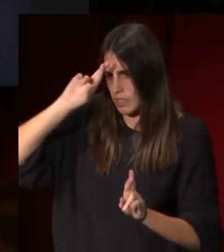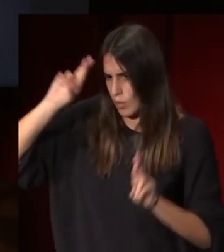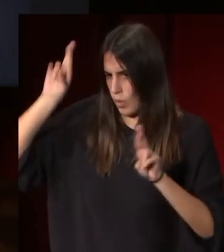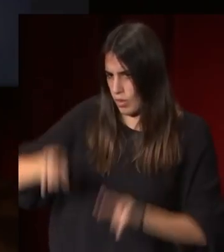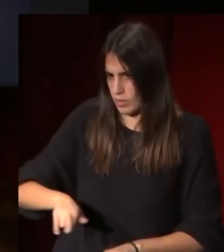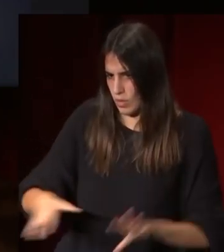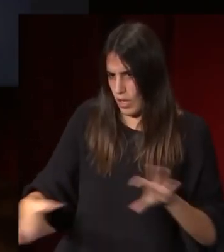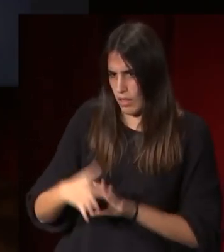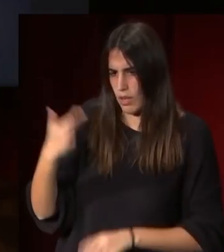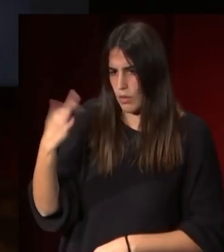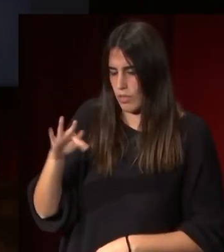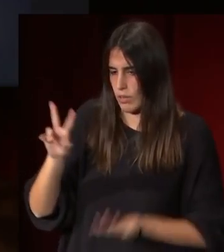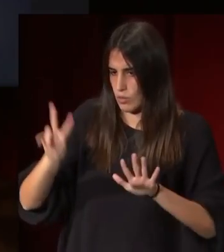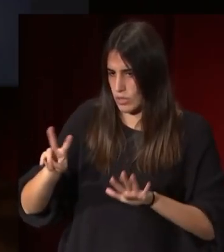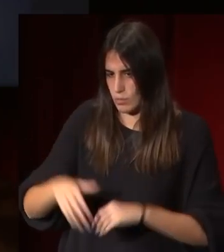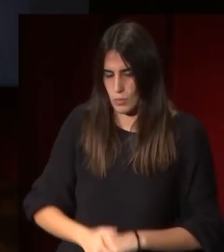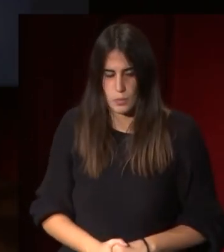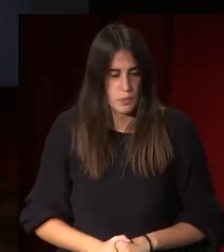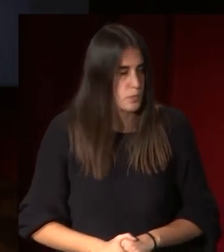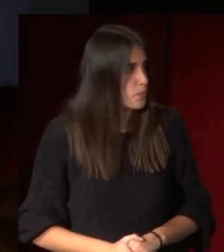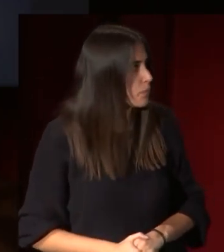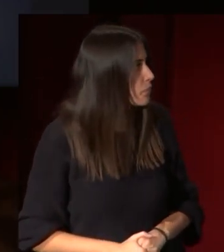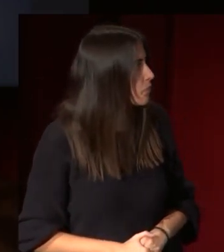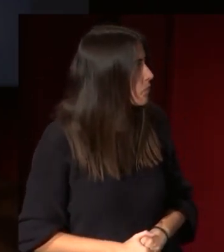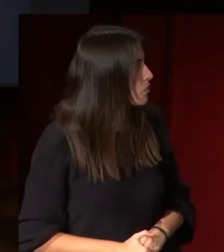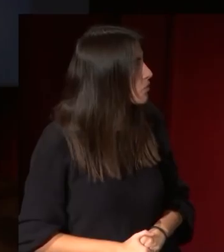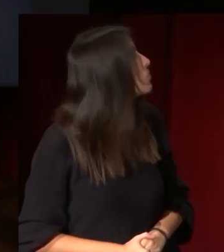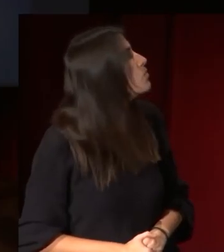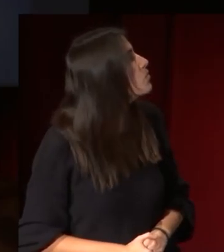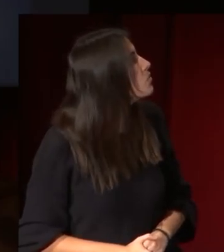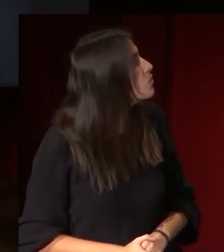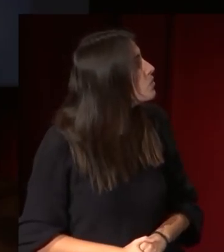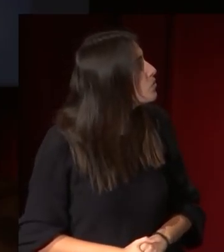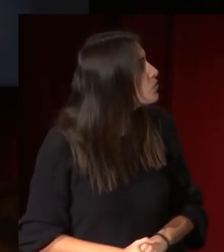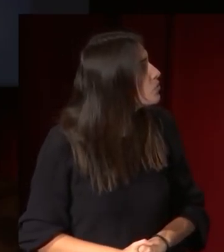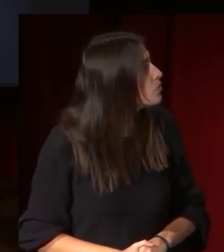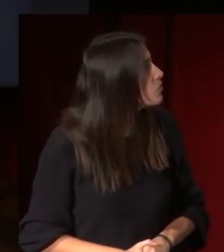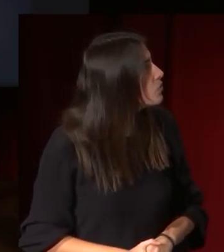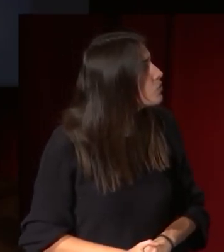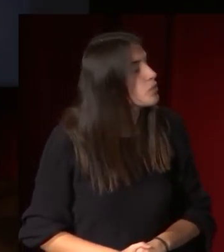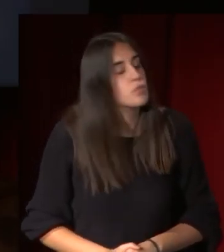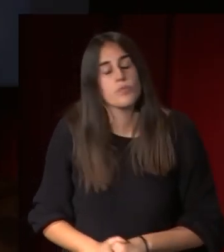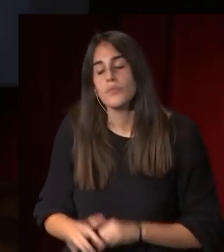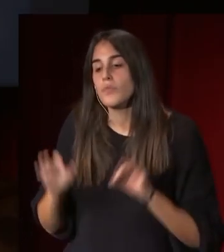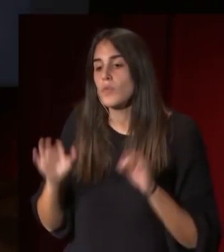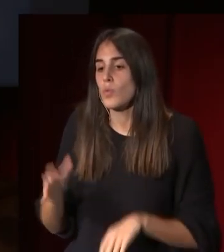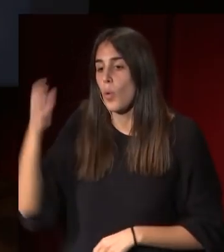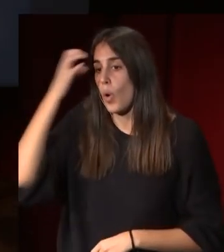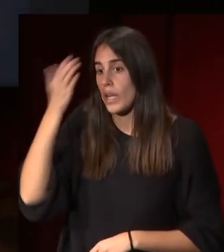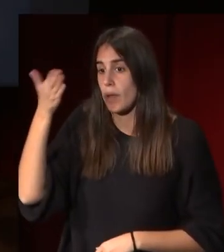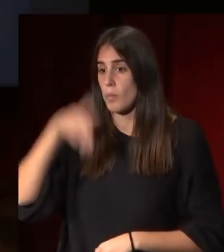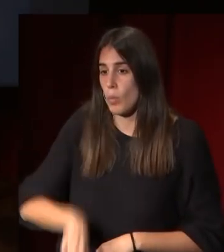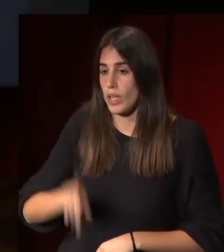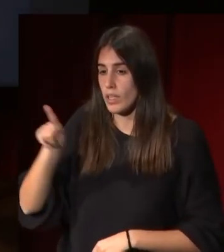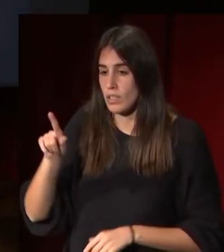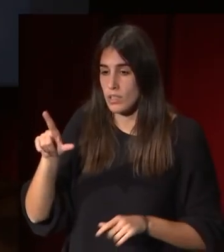a Fernando VII en el inventario cuando Fernando VII muere se hace un inventario de todas